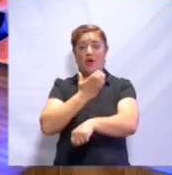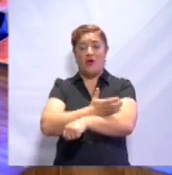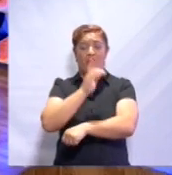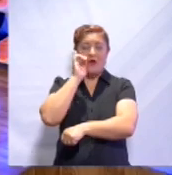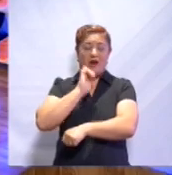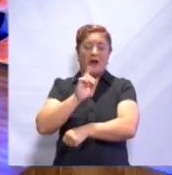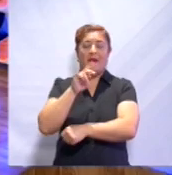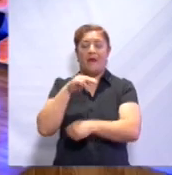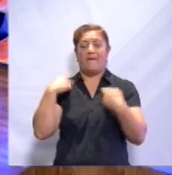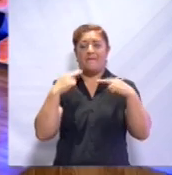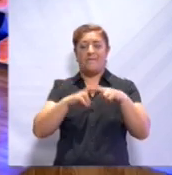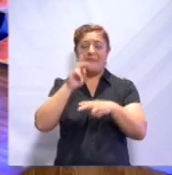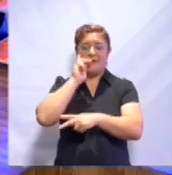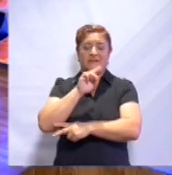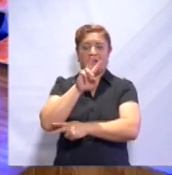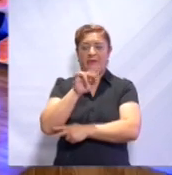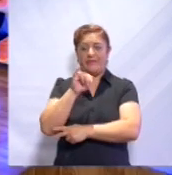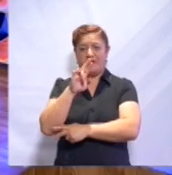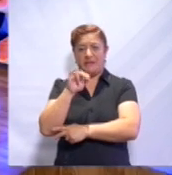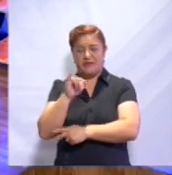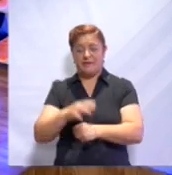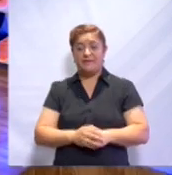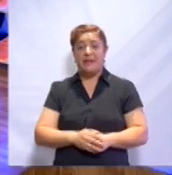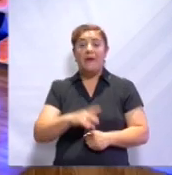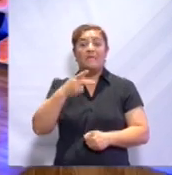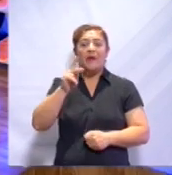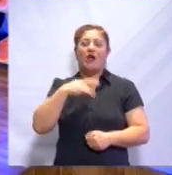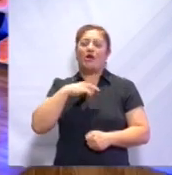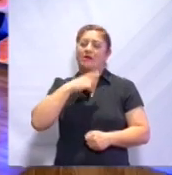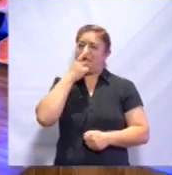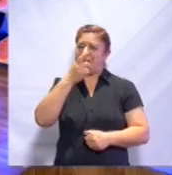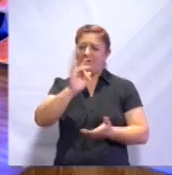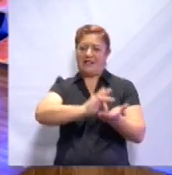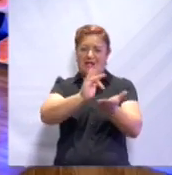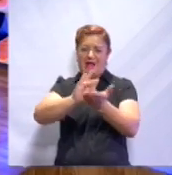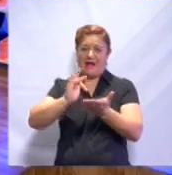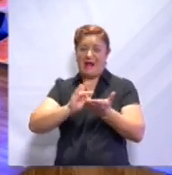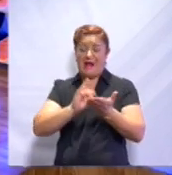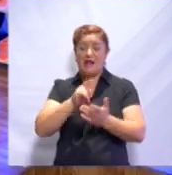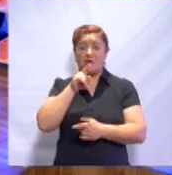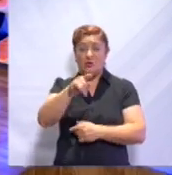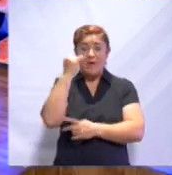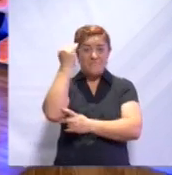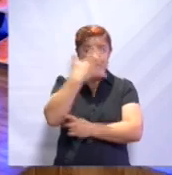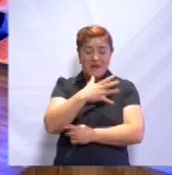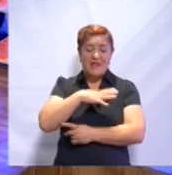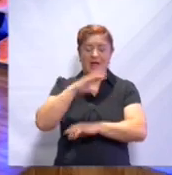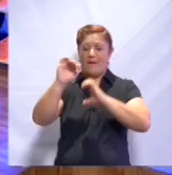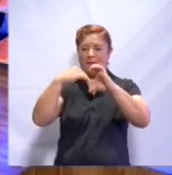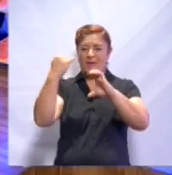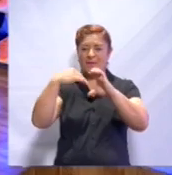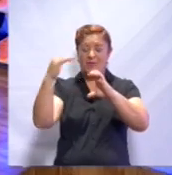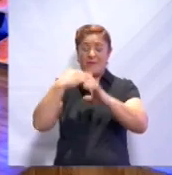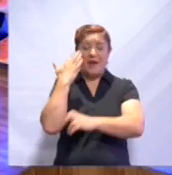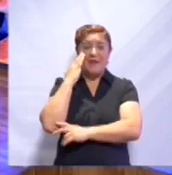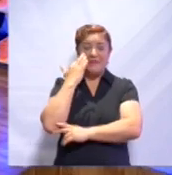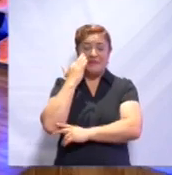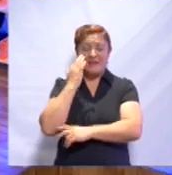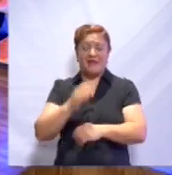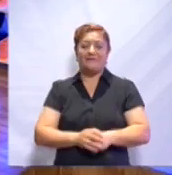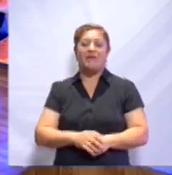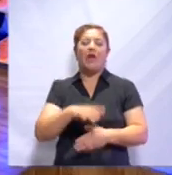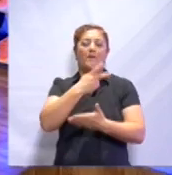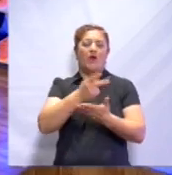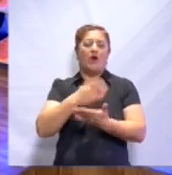gustaría que agradecerles y viéramos los mensajes, algunas imágenes de ustedes que nos enviaron a través de las redes sociales del